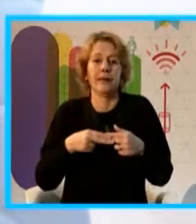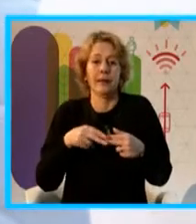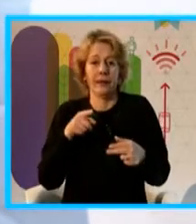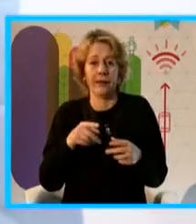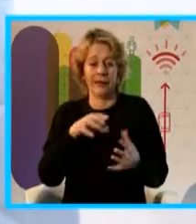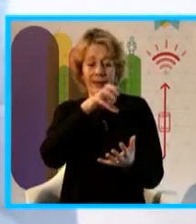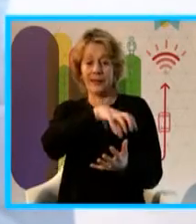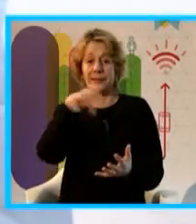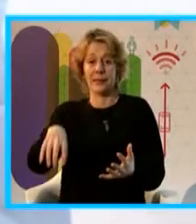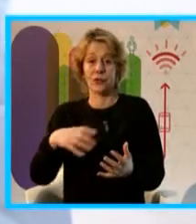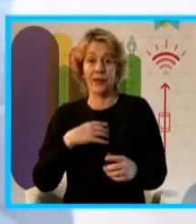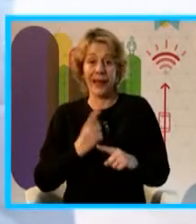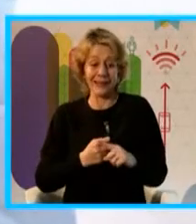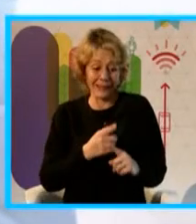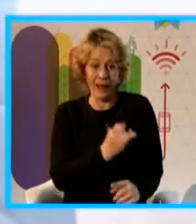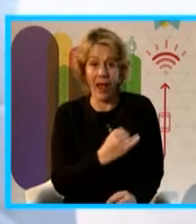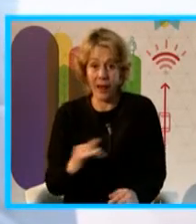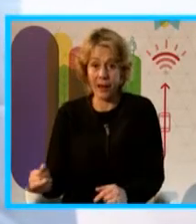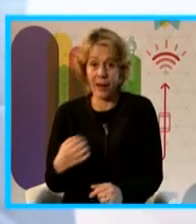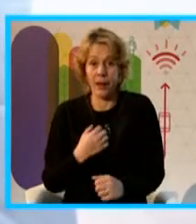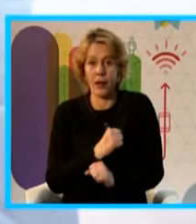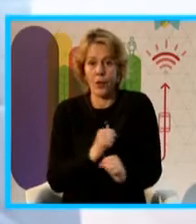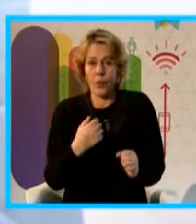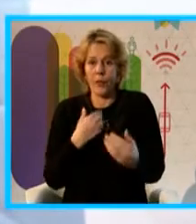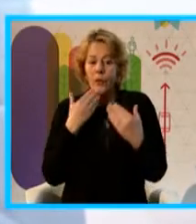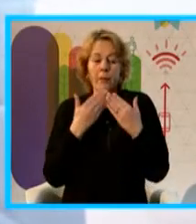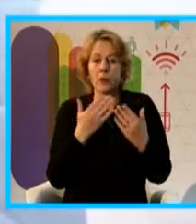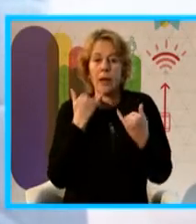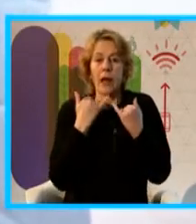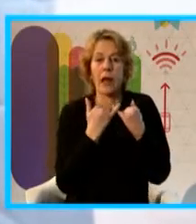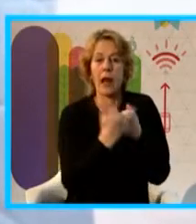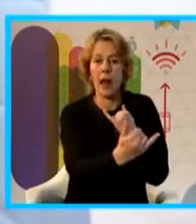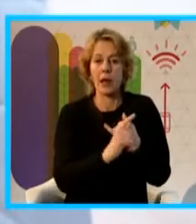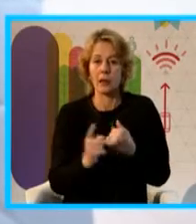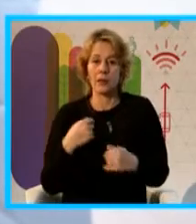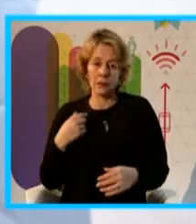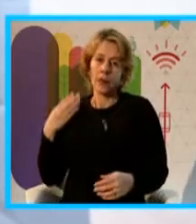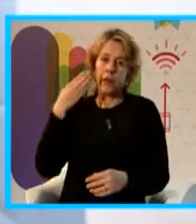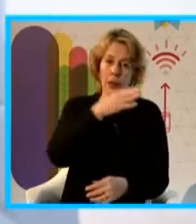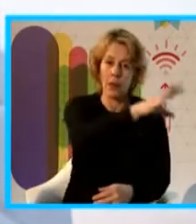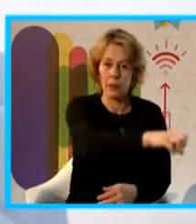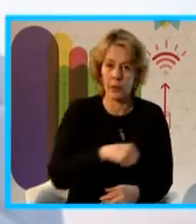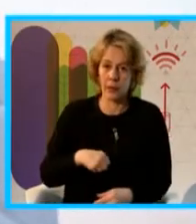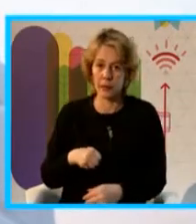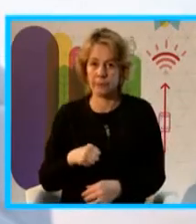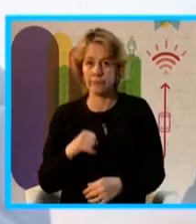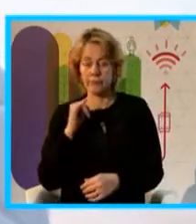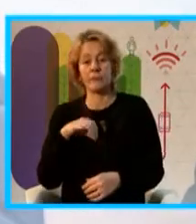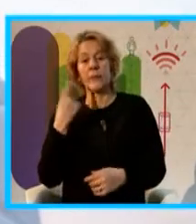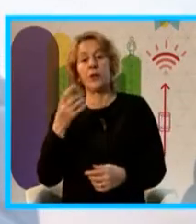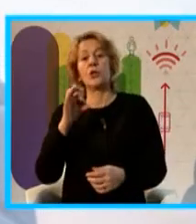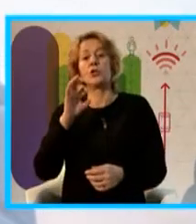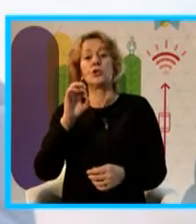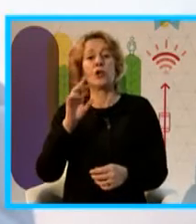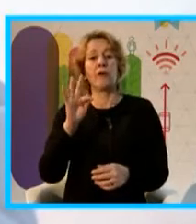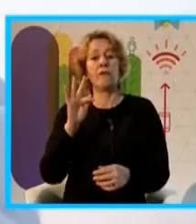para poderlas consultar en línea y el tercero crear un software validador porque uno de los problemas que tenemos cuando tenemos